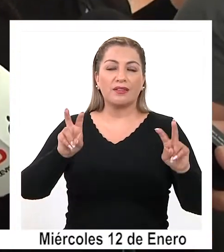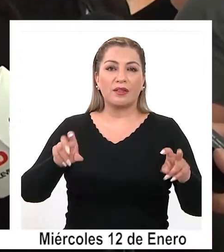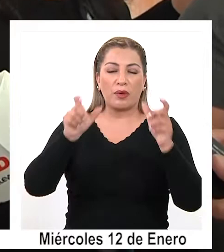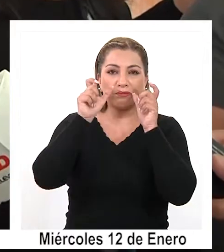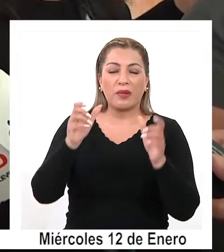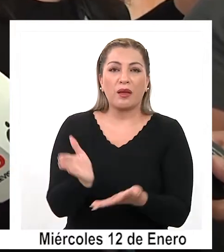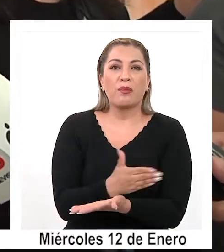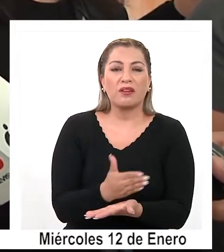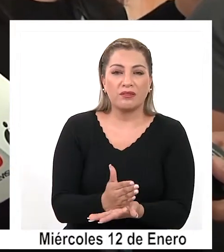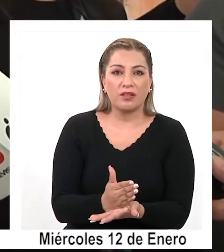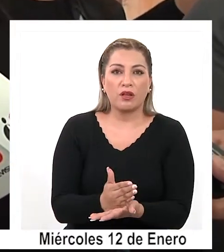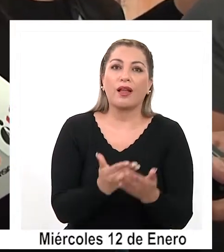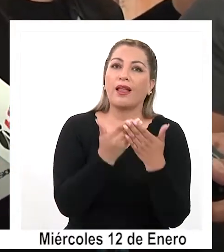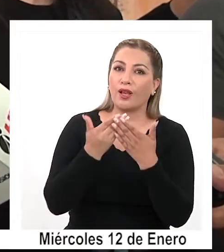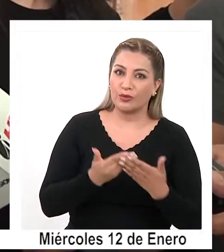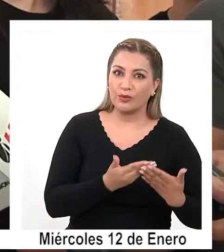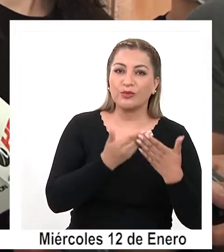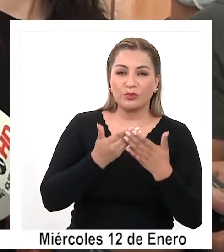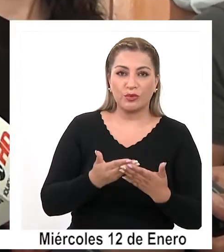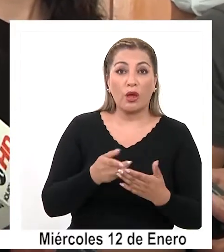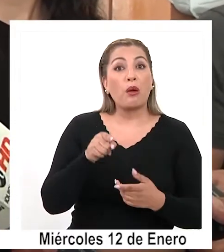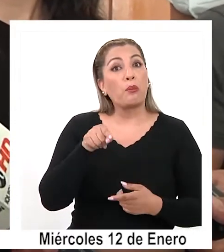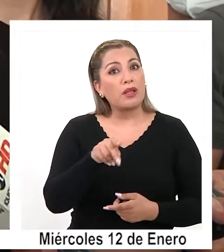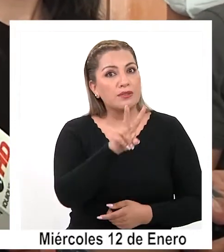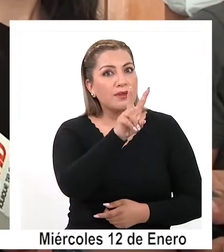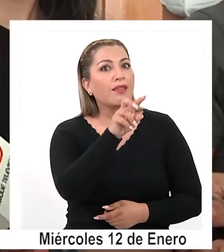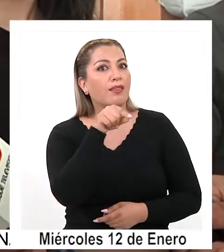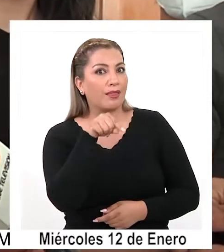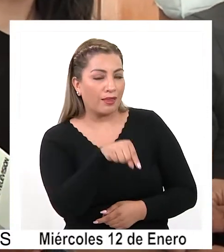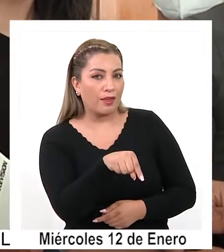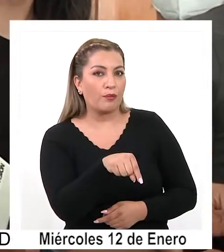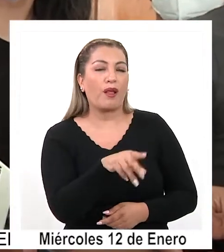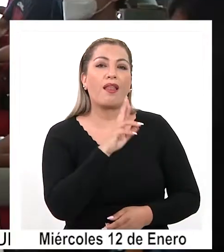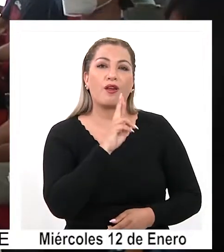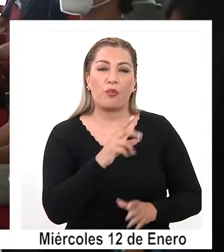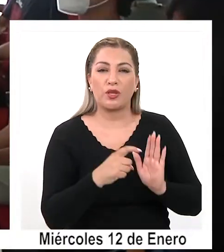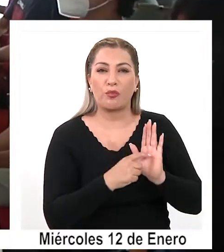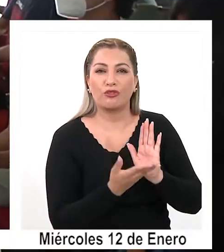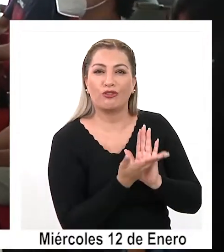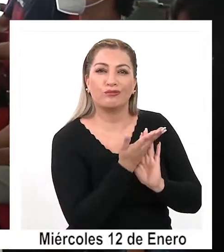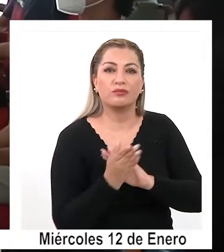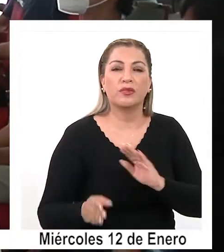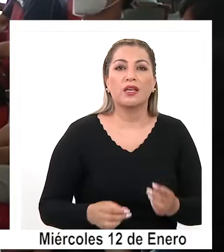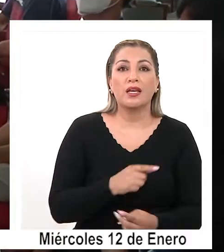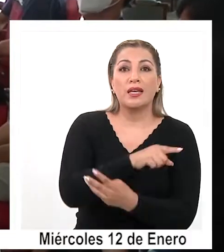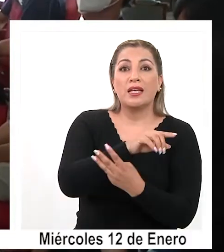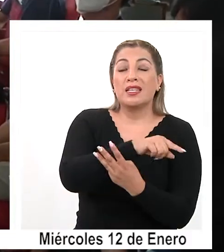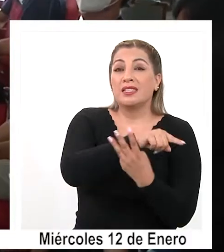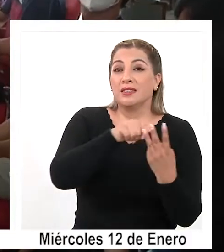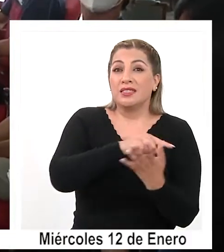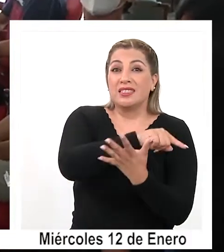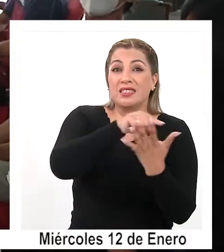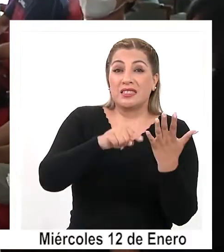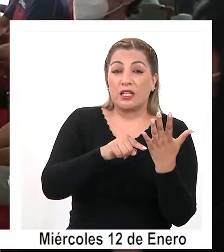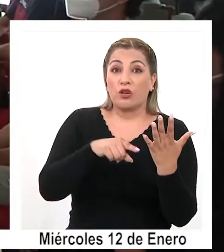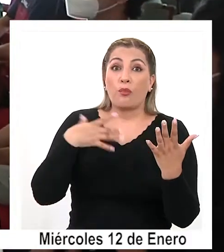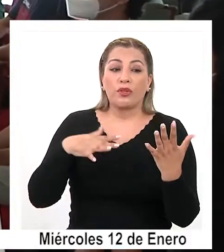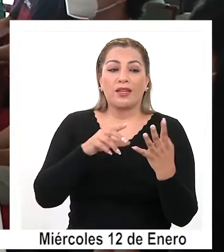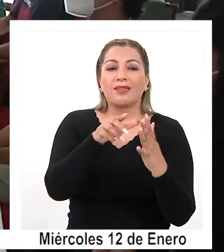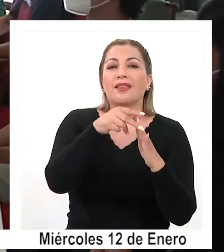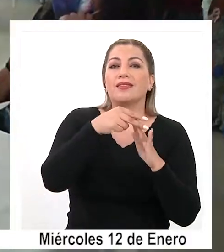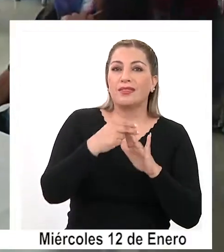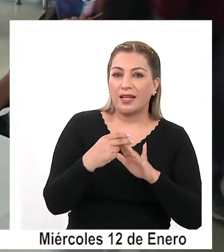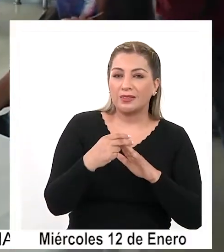de los estudios. Así que por ahí van también los resultados. Tres de los cinco puntajes destacados